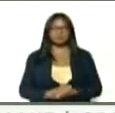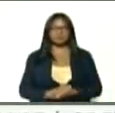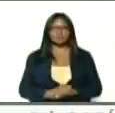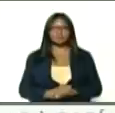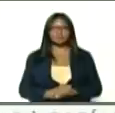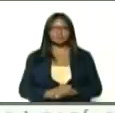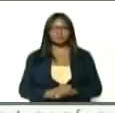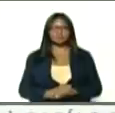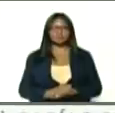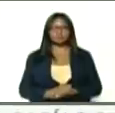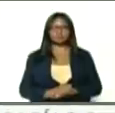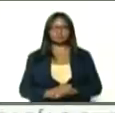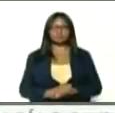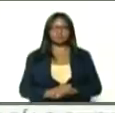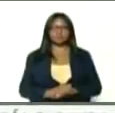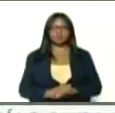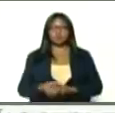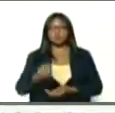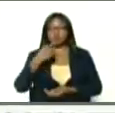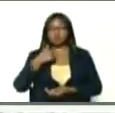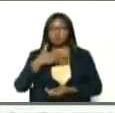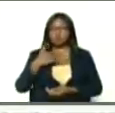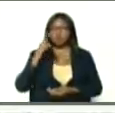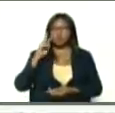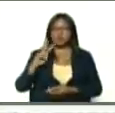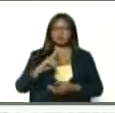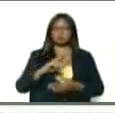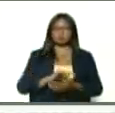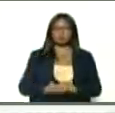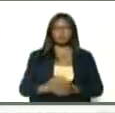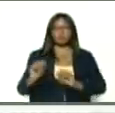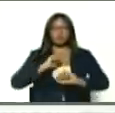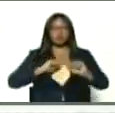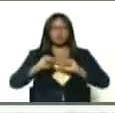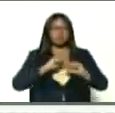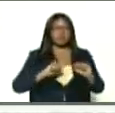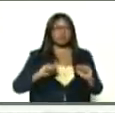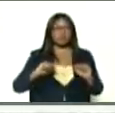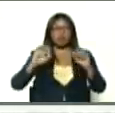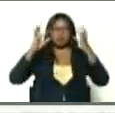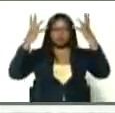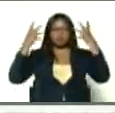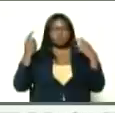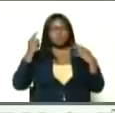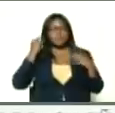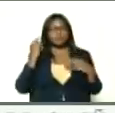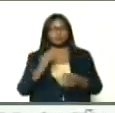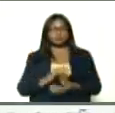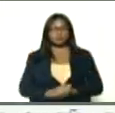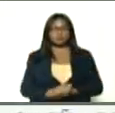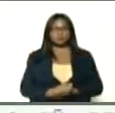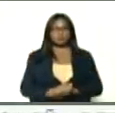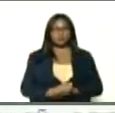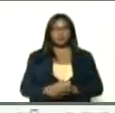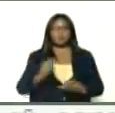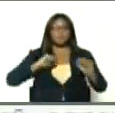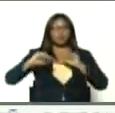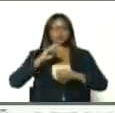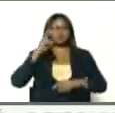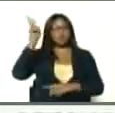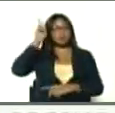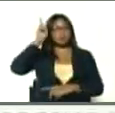bueno, quiero verla, movimientos afrodescendientes, movimientos indígenas,